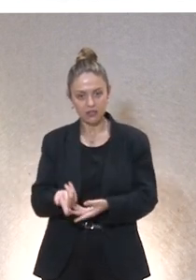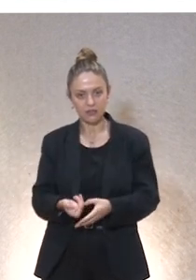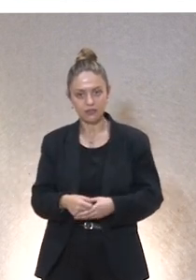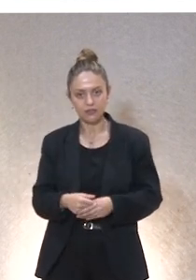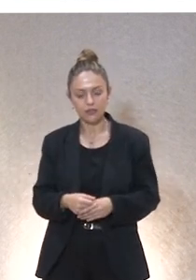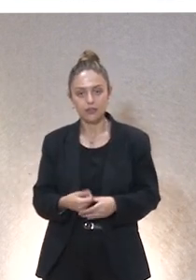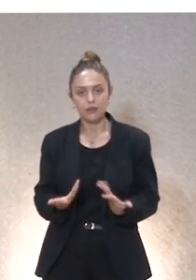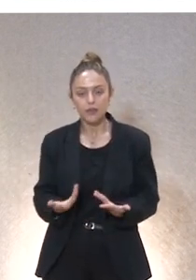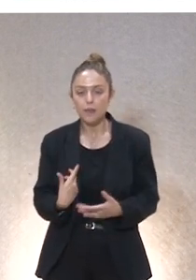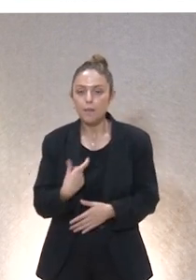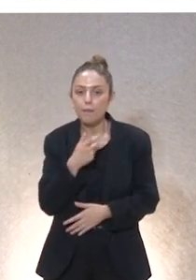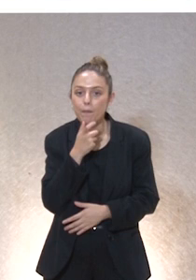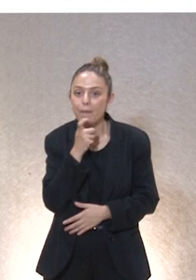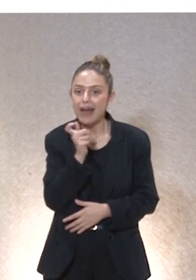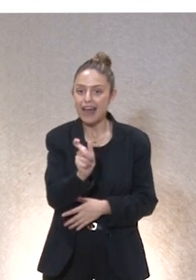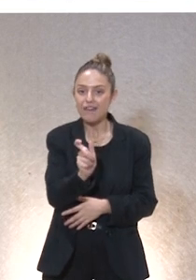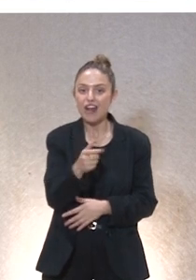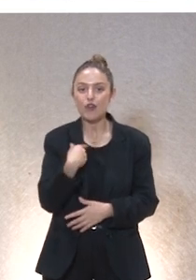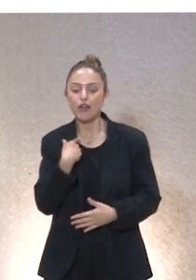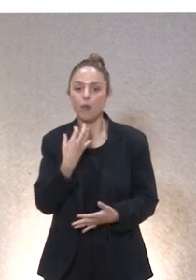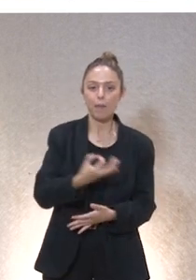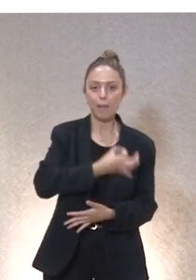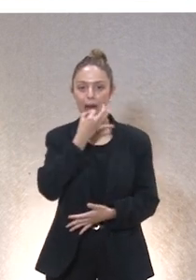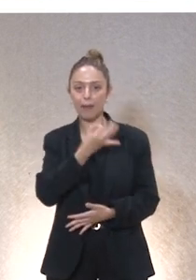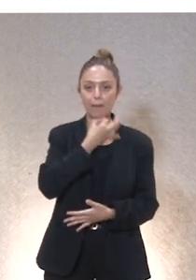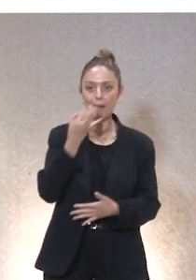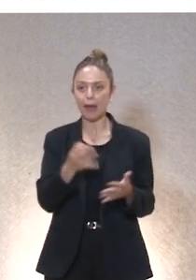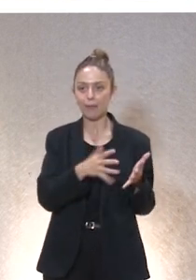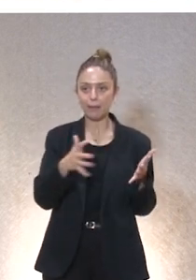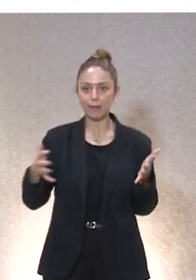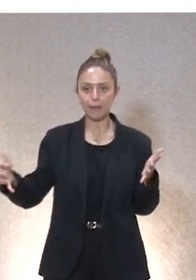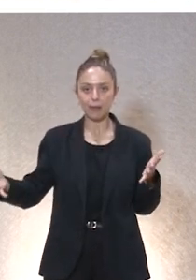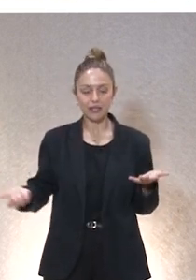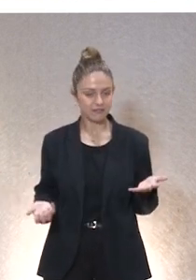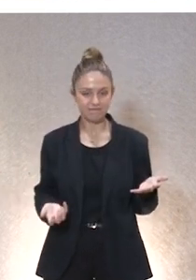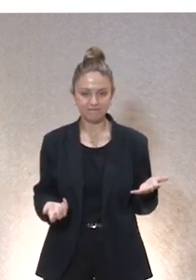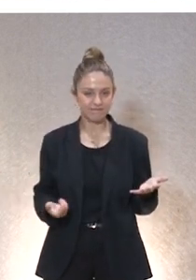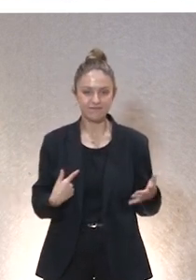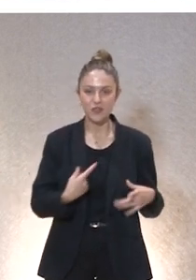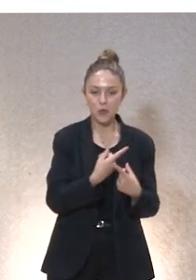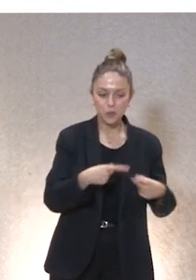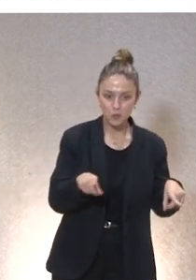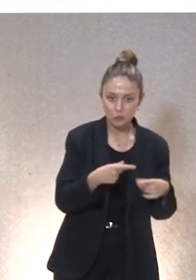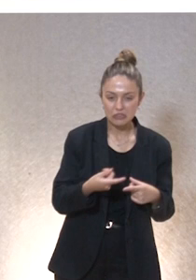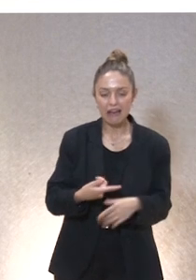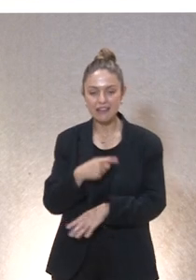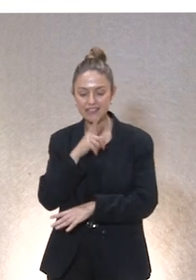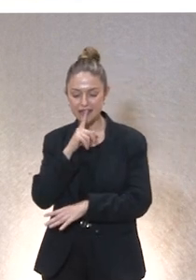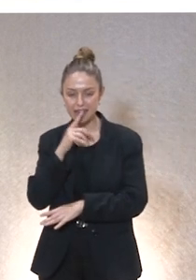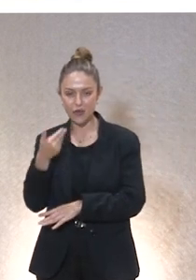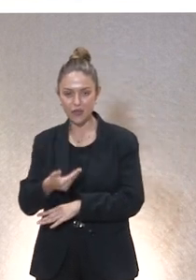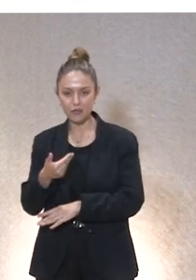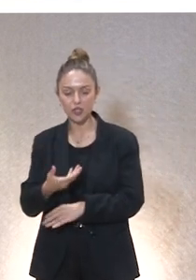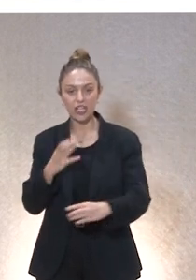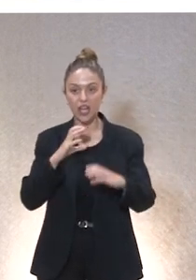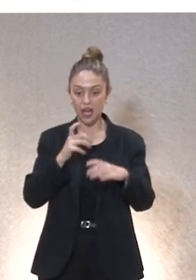cuando digo palabra no estoy diciendo verborrea en la música el silencio desempeña un papel fundamental y en